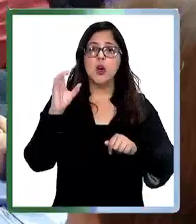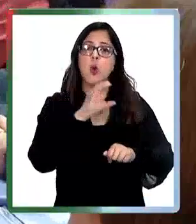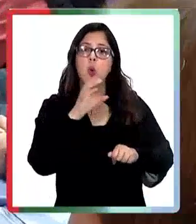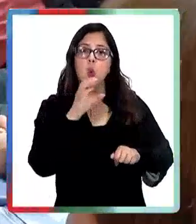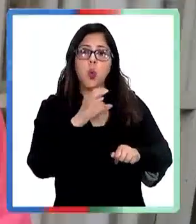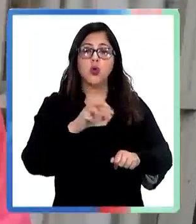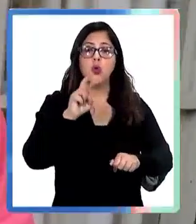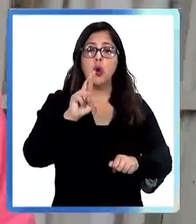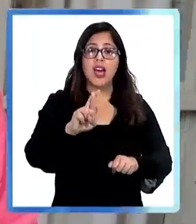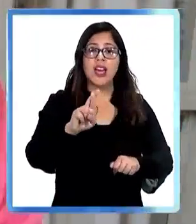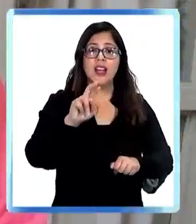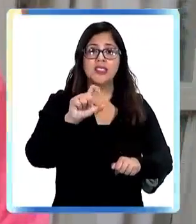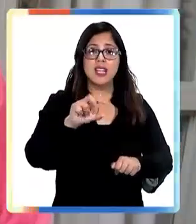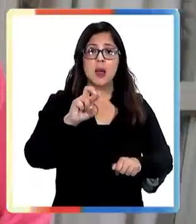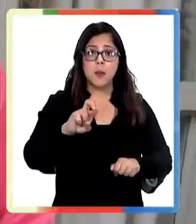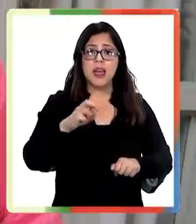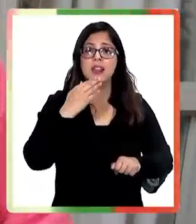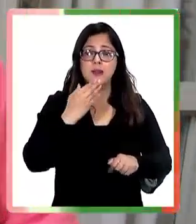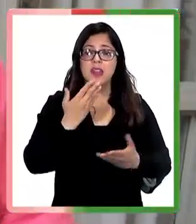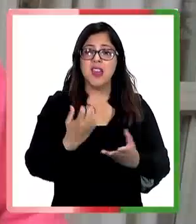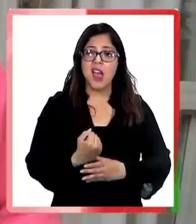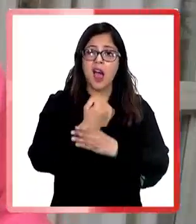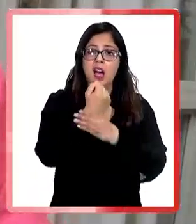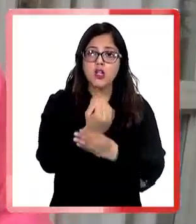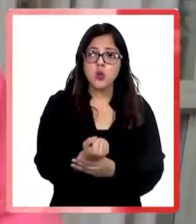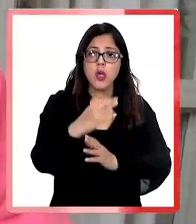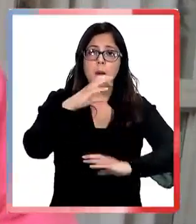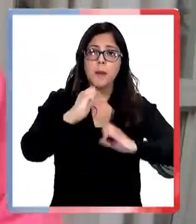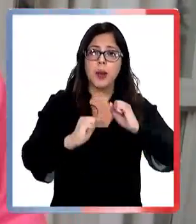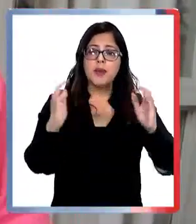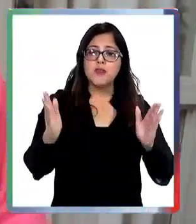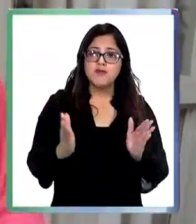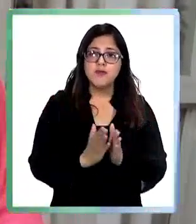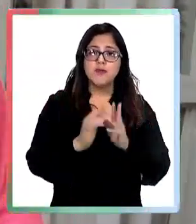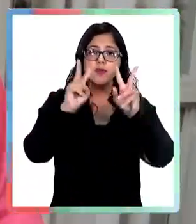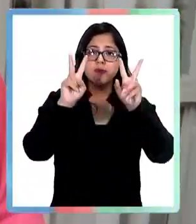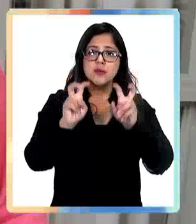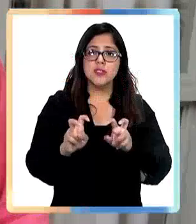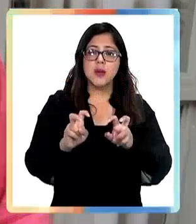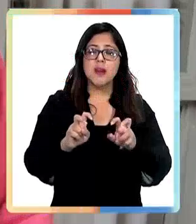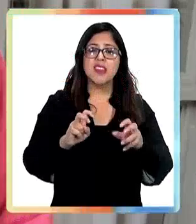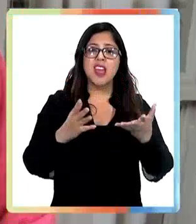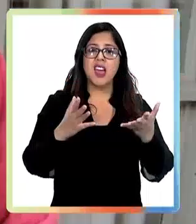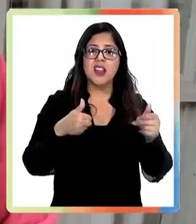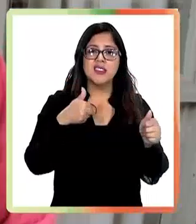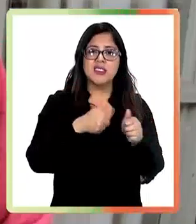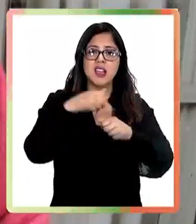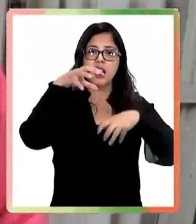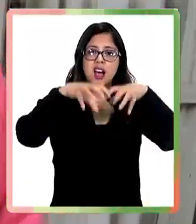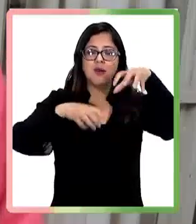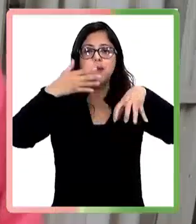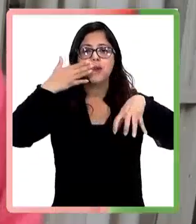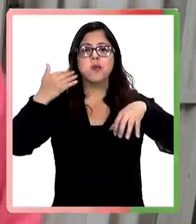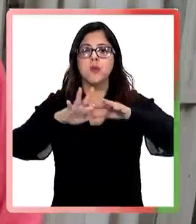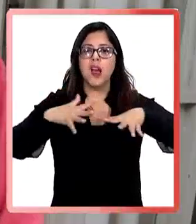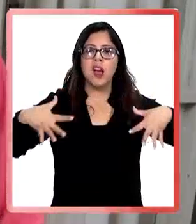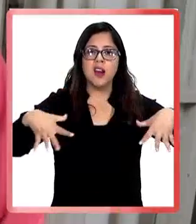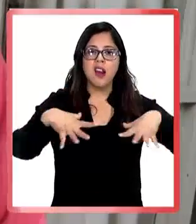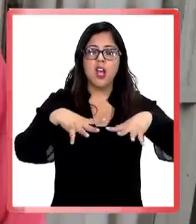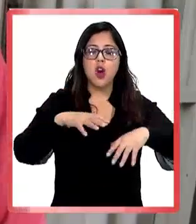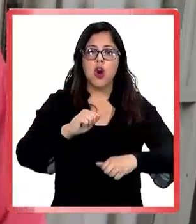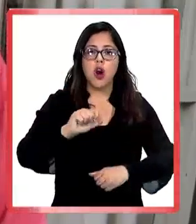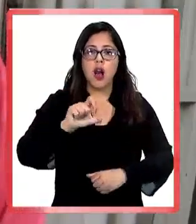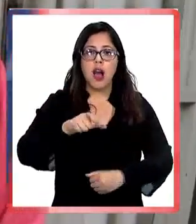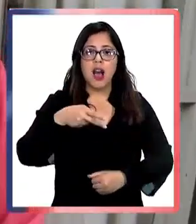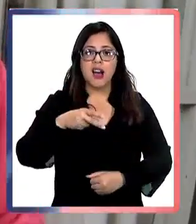Achibueno. Muy importante porque así nosotros le brindamos una mejor atención a nuestros clientes y evitamos cualquier tipo